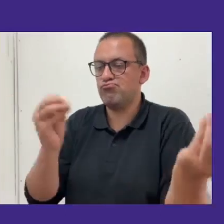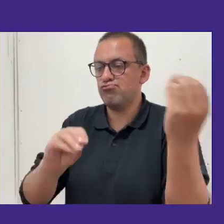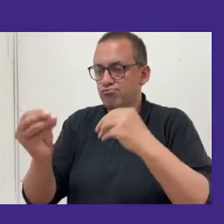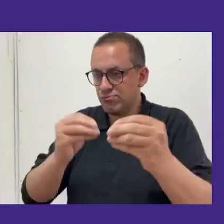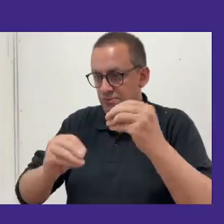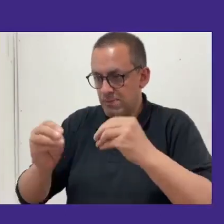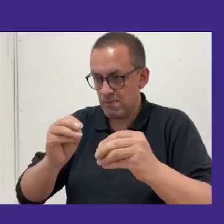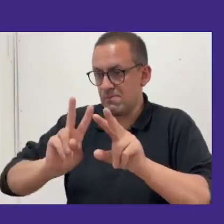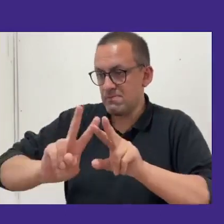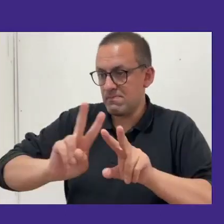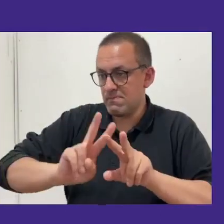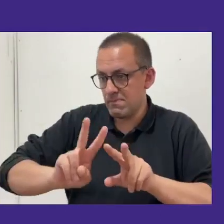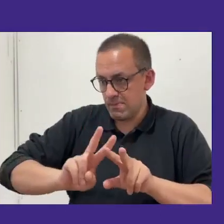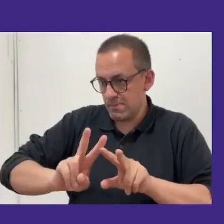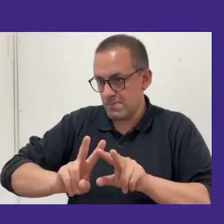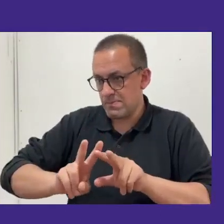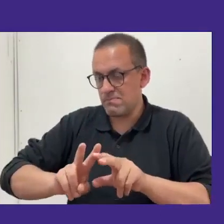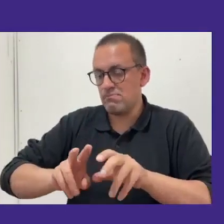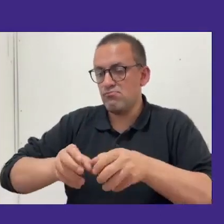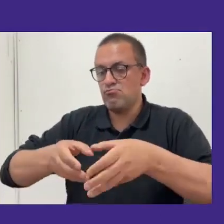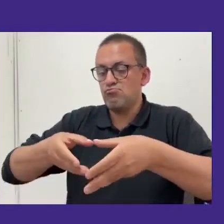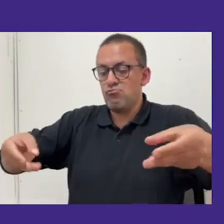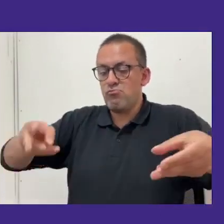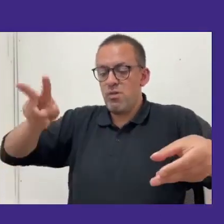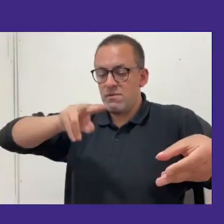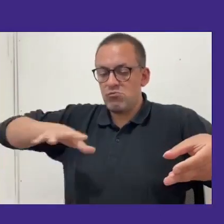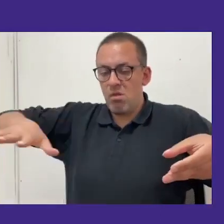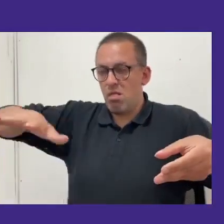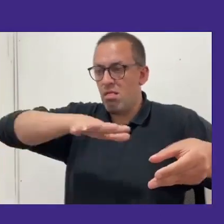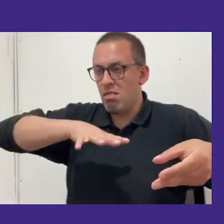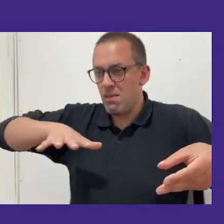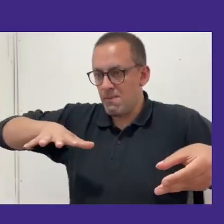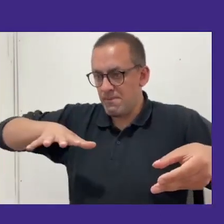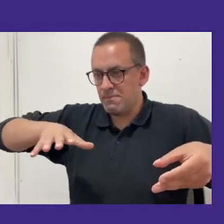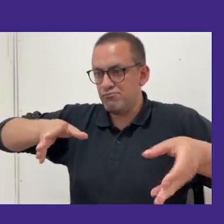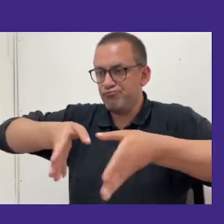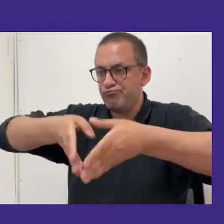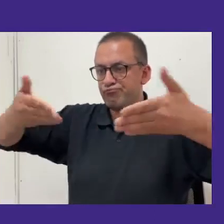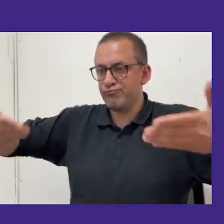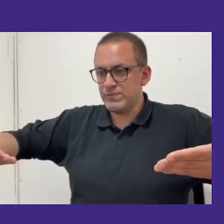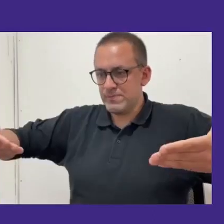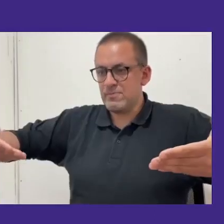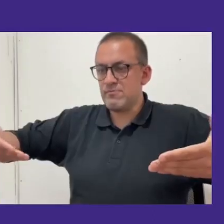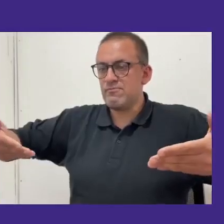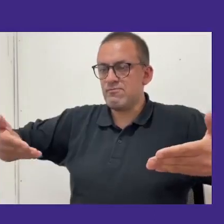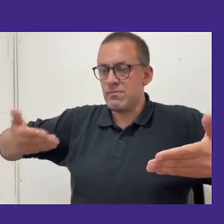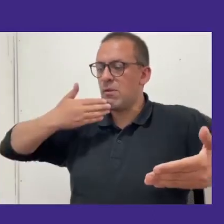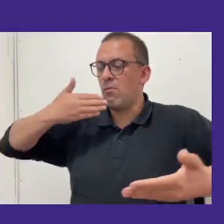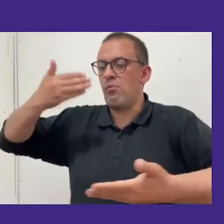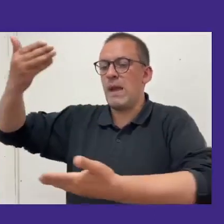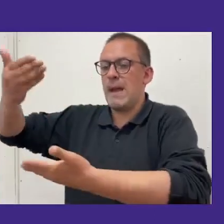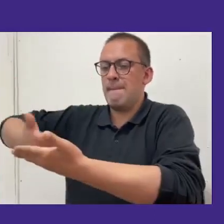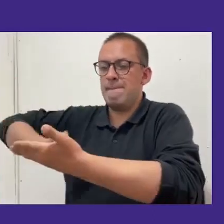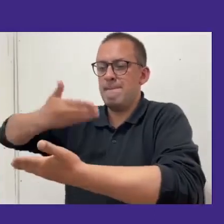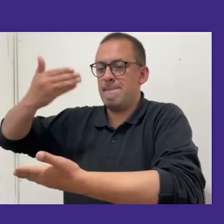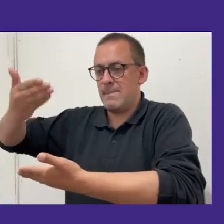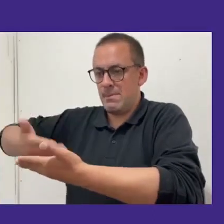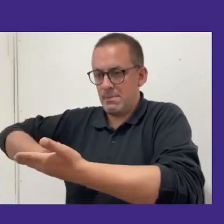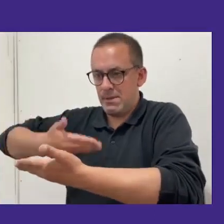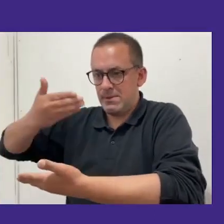generar la parte visual del tablero, y luego llevarlo a imprenta para que fuera